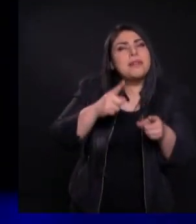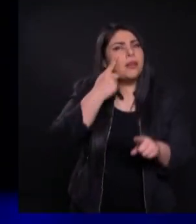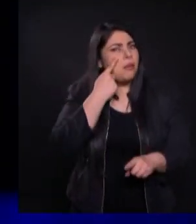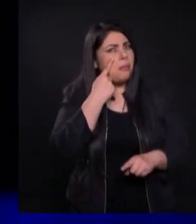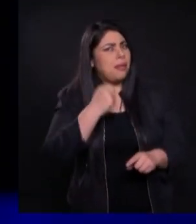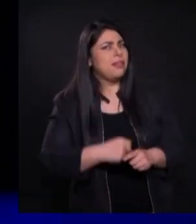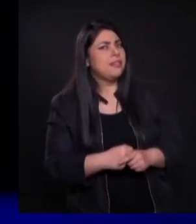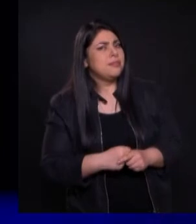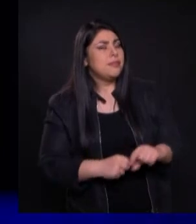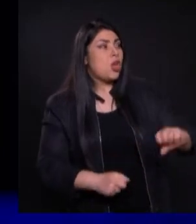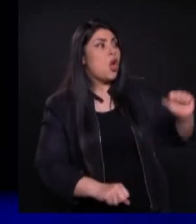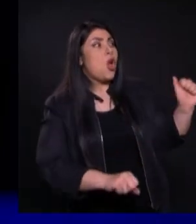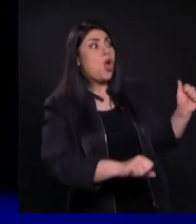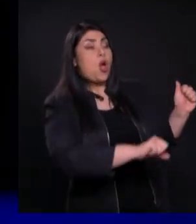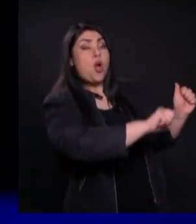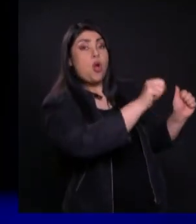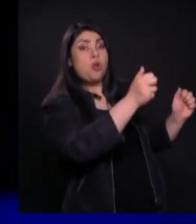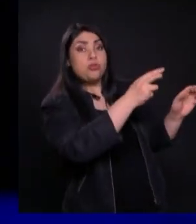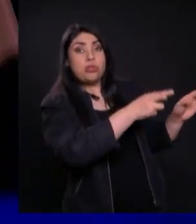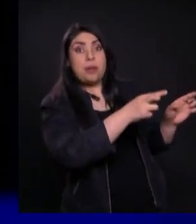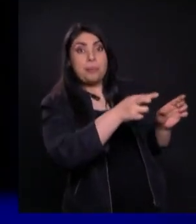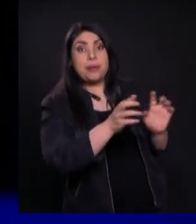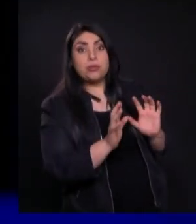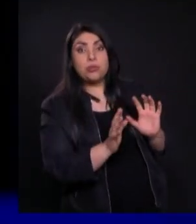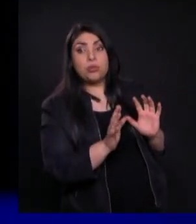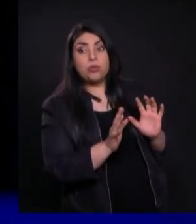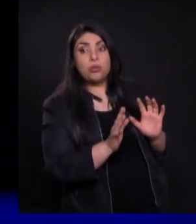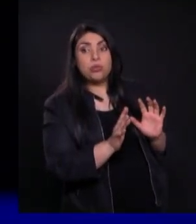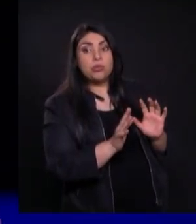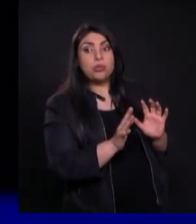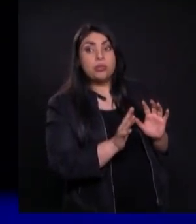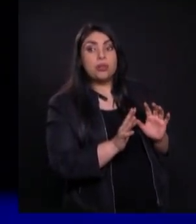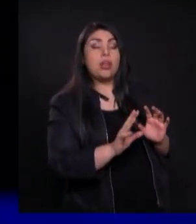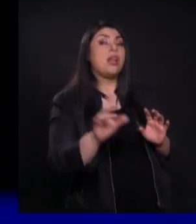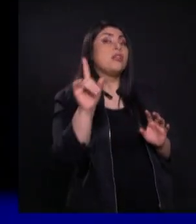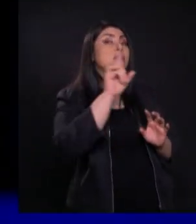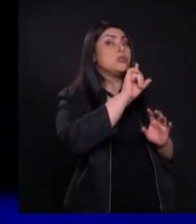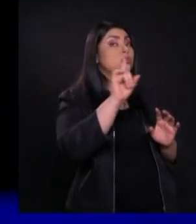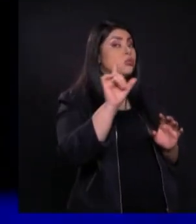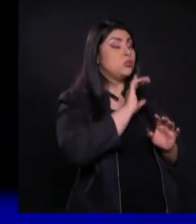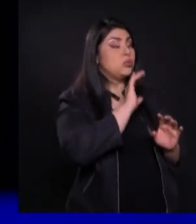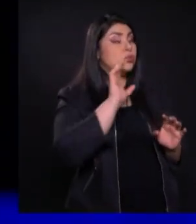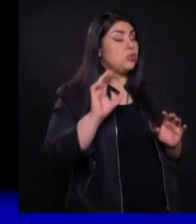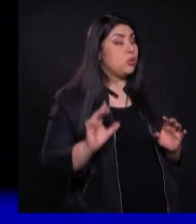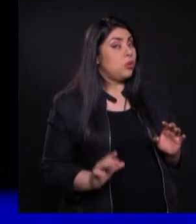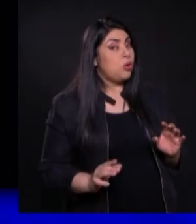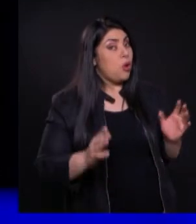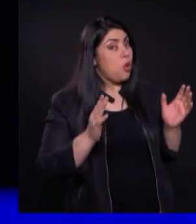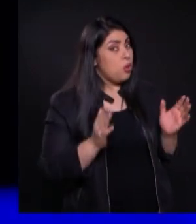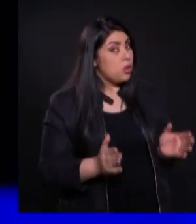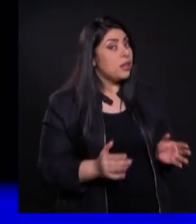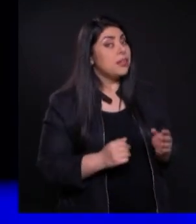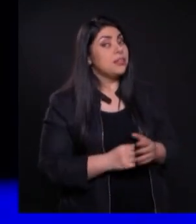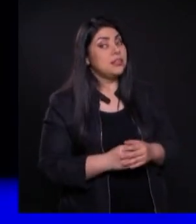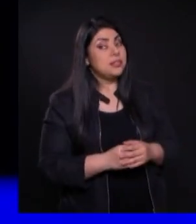Que otras personas incluso Que no se dicen llamar cristianos Han seguido el ejemplo de